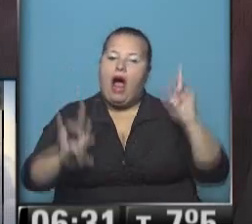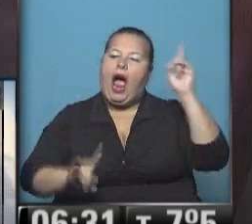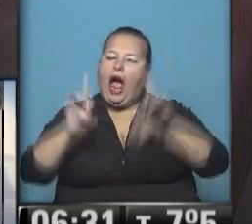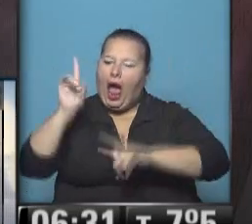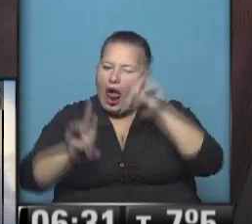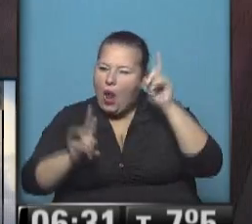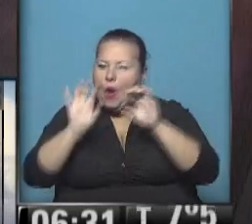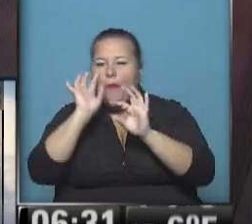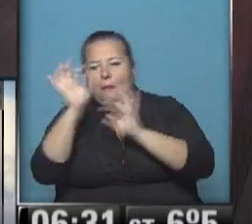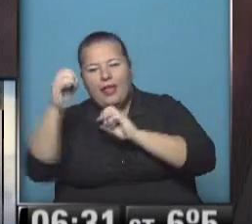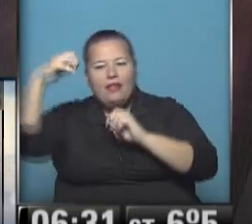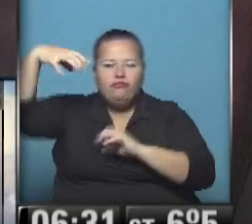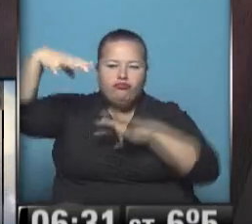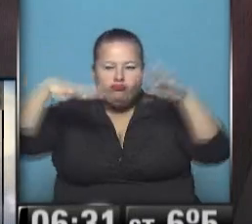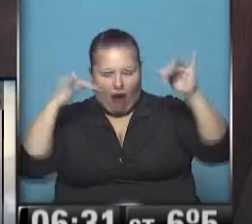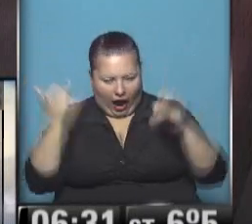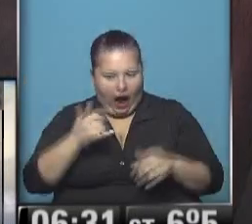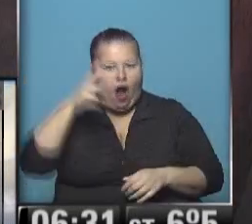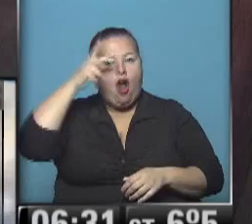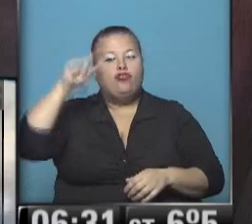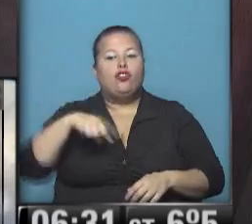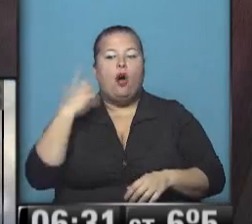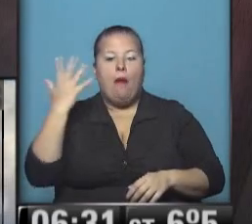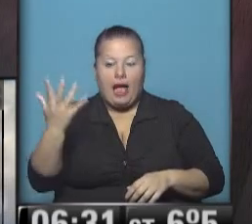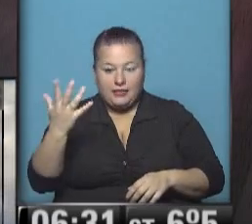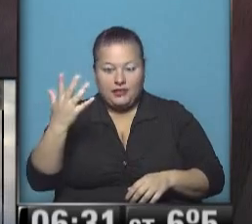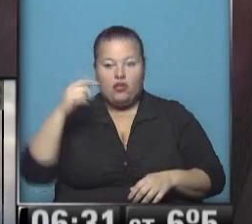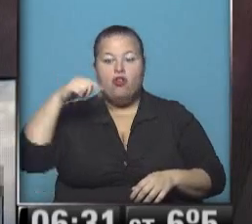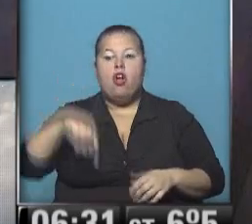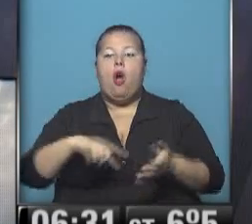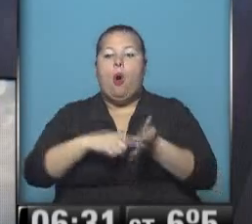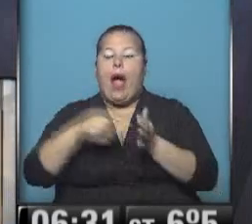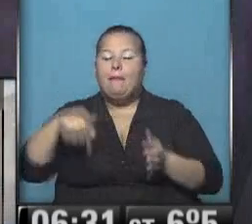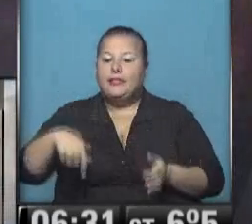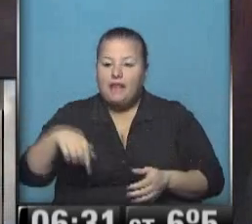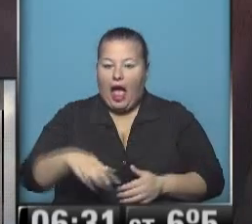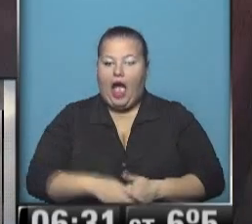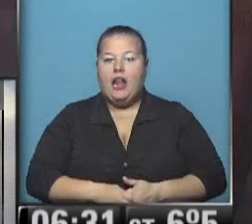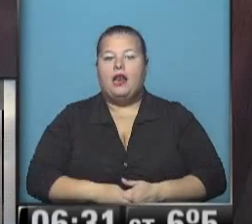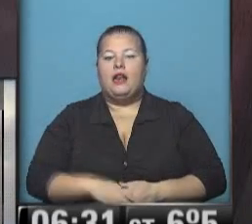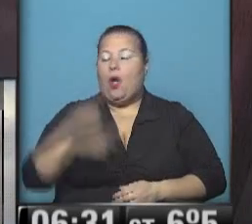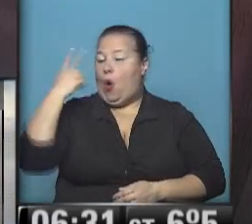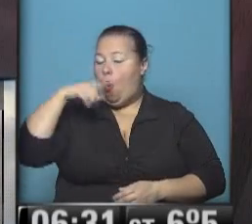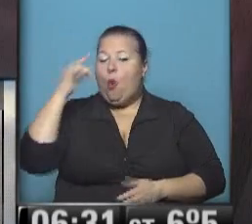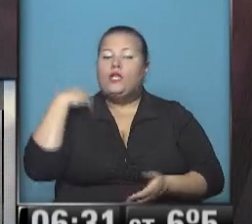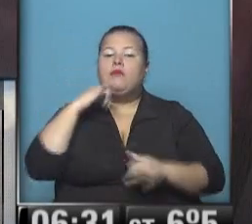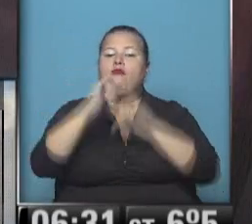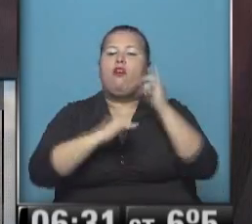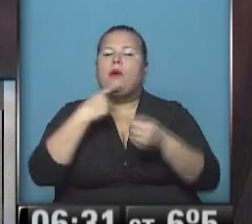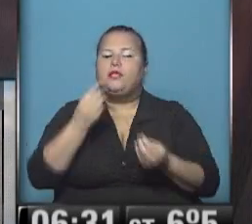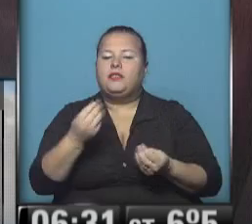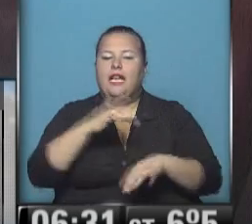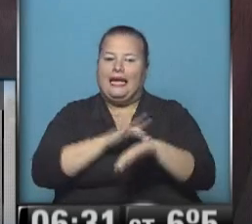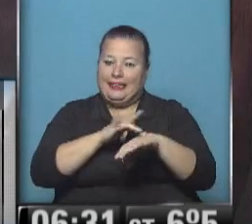ahí clarito en el cielo se ve! ¡8, 5! ¡Y en la ciudad de Buenos Aires! ¡El último registro! ¡Vean la